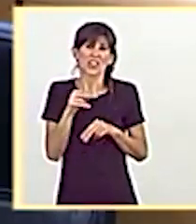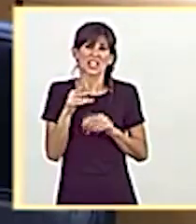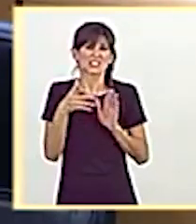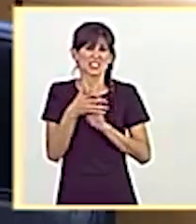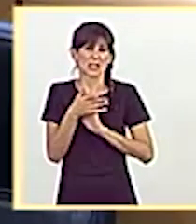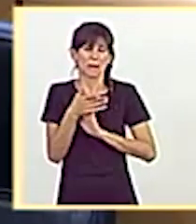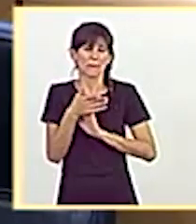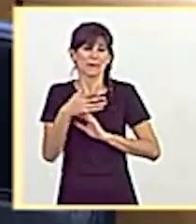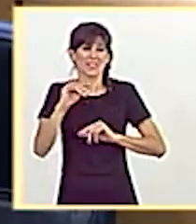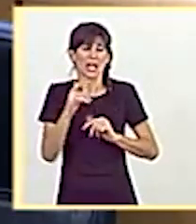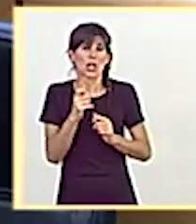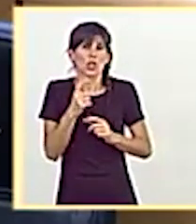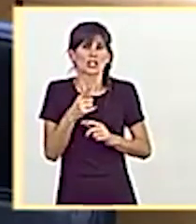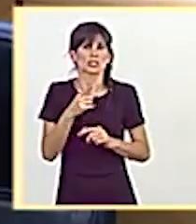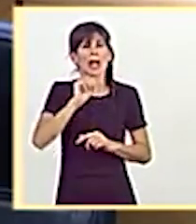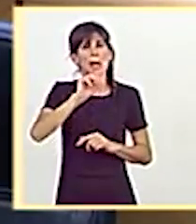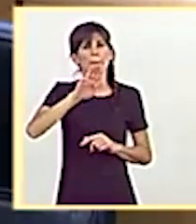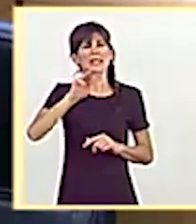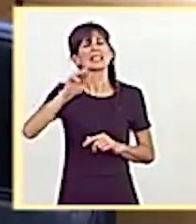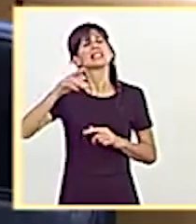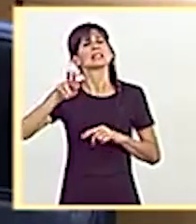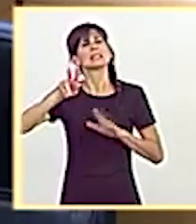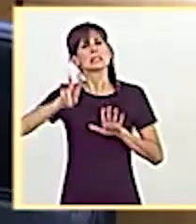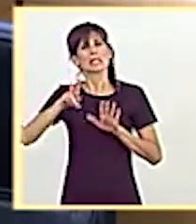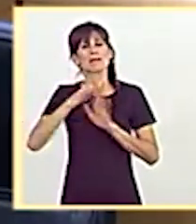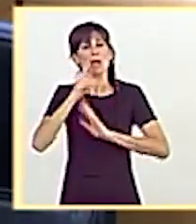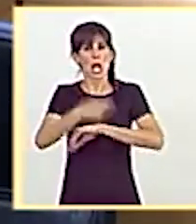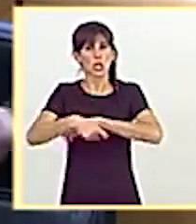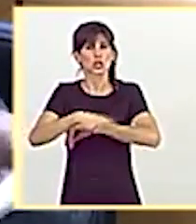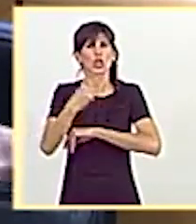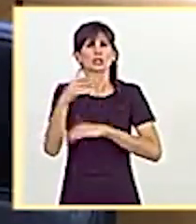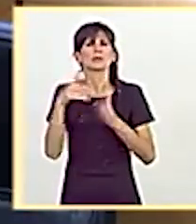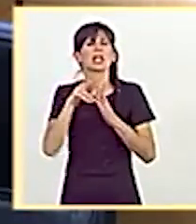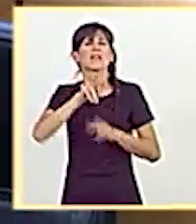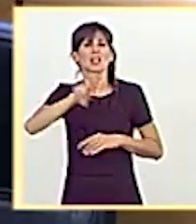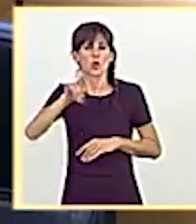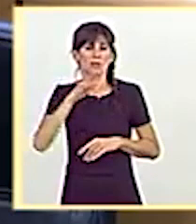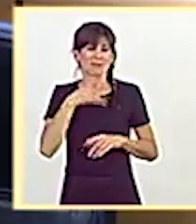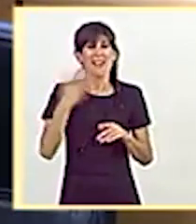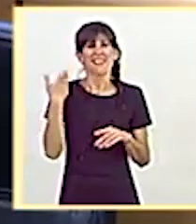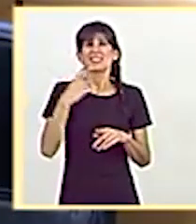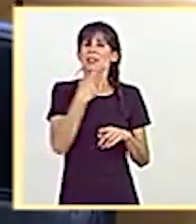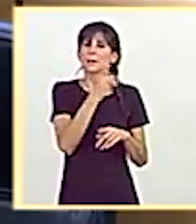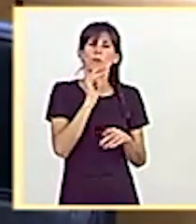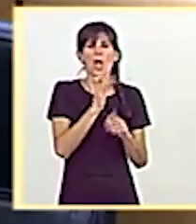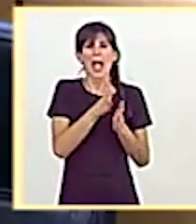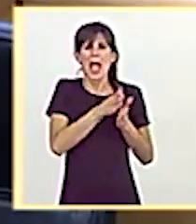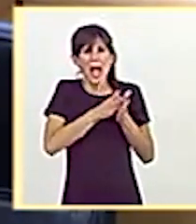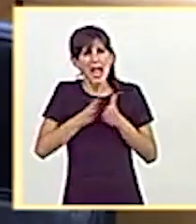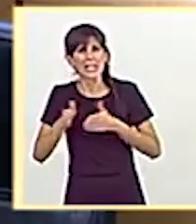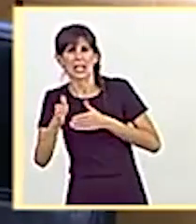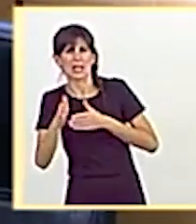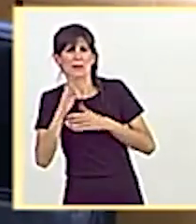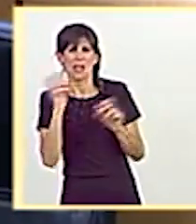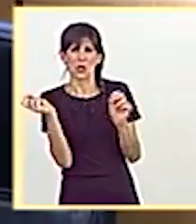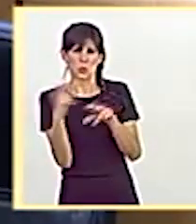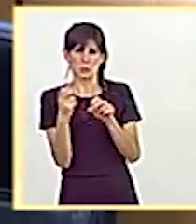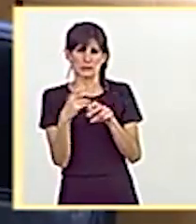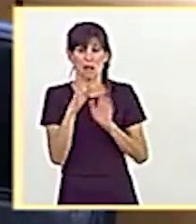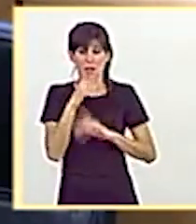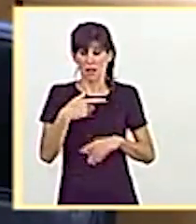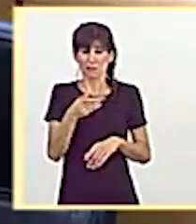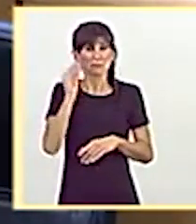P7, que va a ser en agosto de 2021. En aquel momento se planteó, porque como una alternativa a la autopista, pero en este momento que se prevé